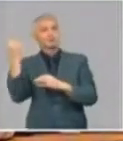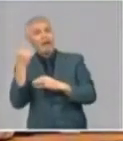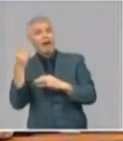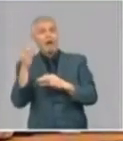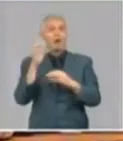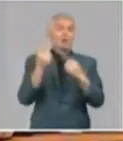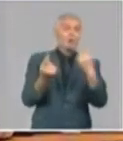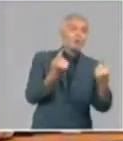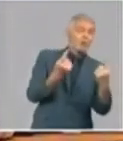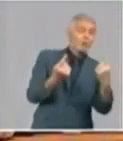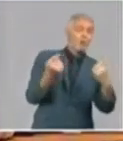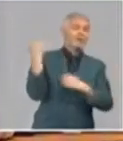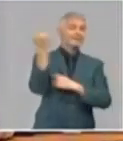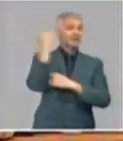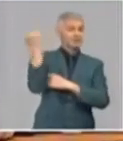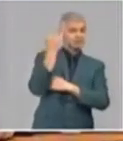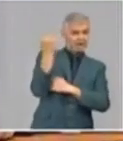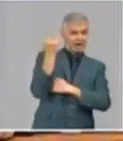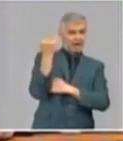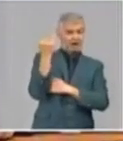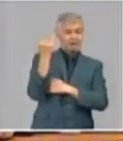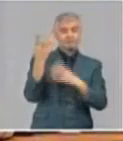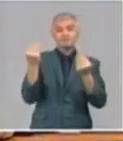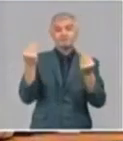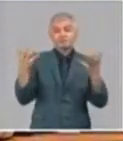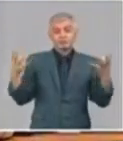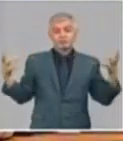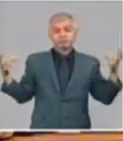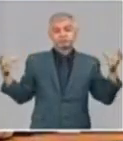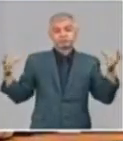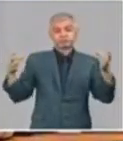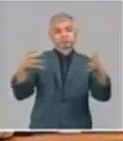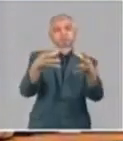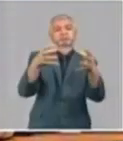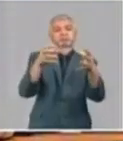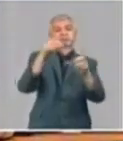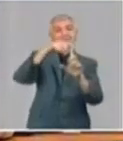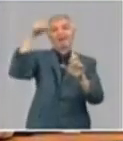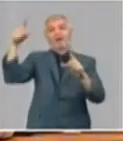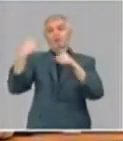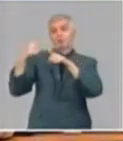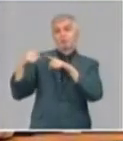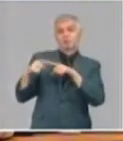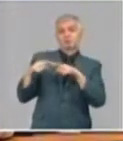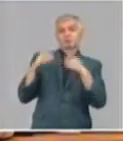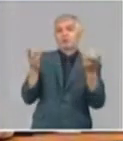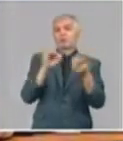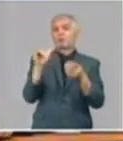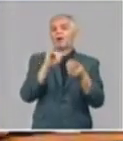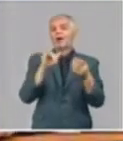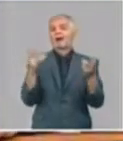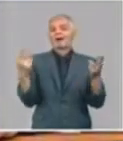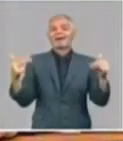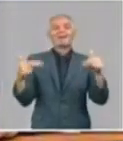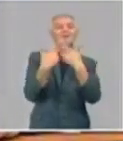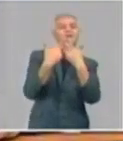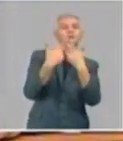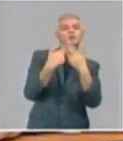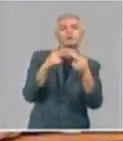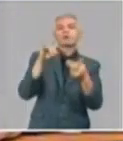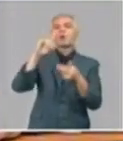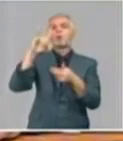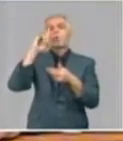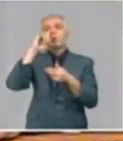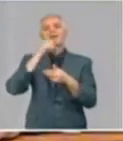internacionales que implicaban grandes aglomeraciones de público incluidos los eventos convocados por la UNIAC y por la Asociación